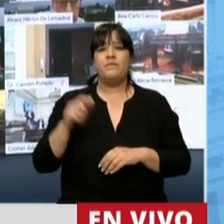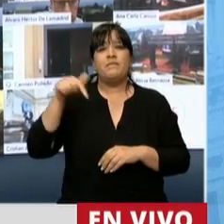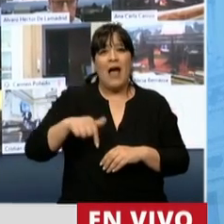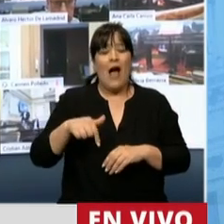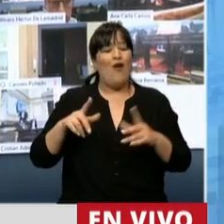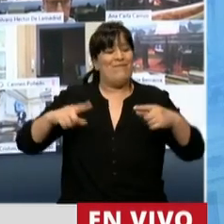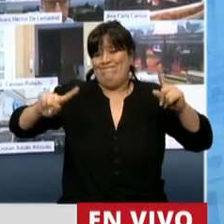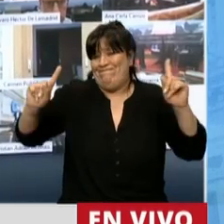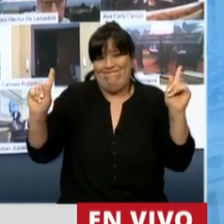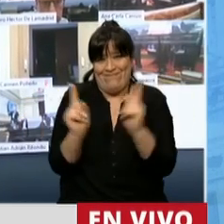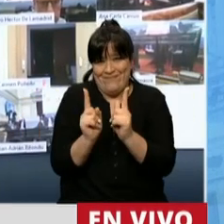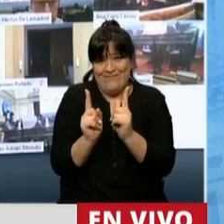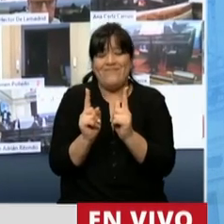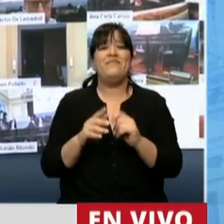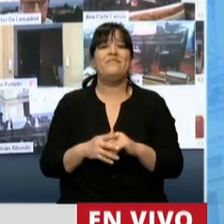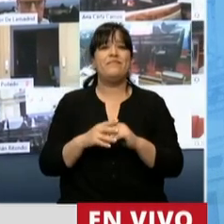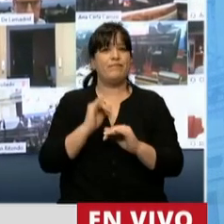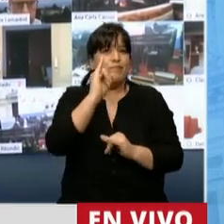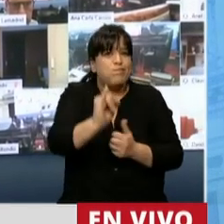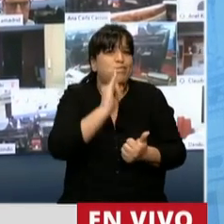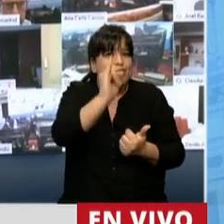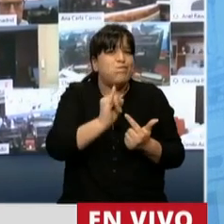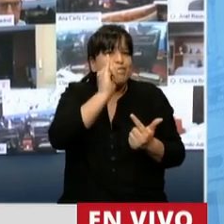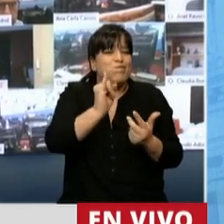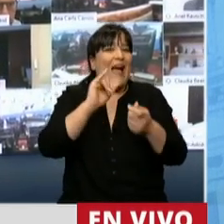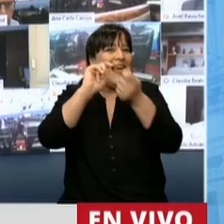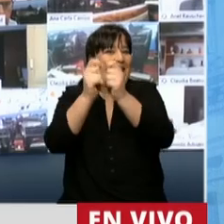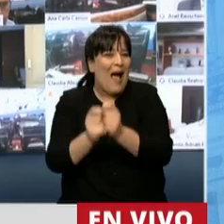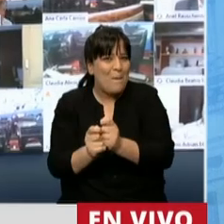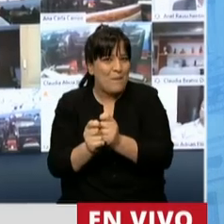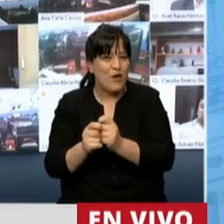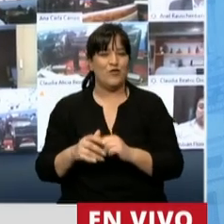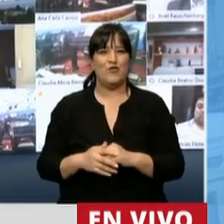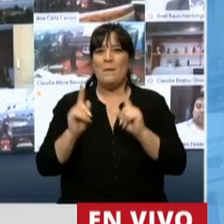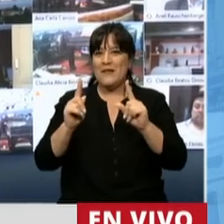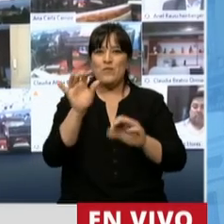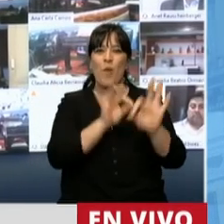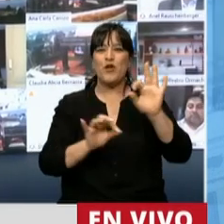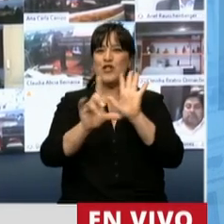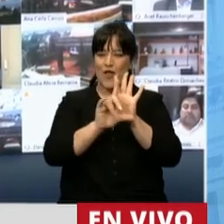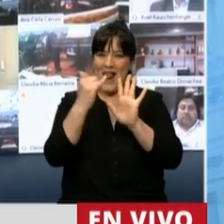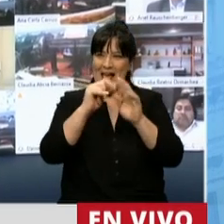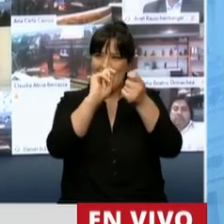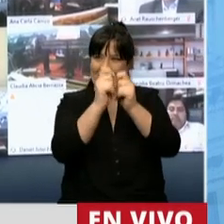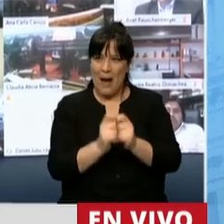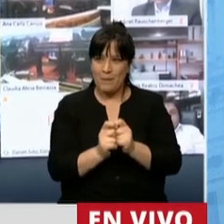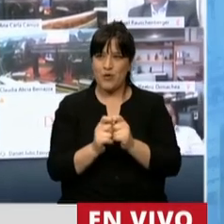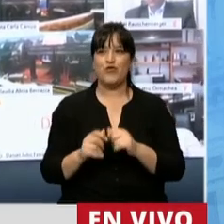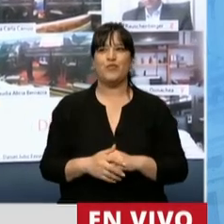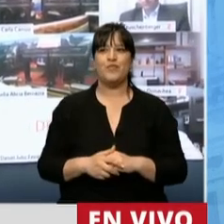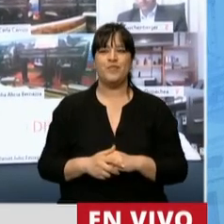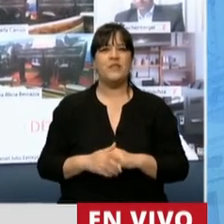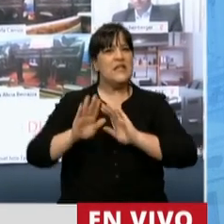apretada síntesis hemos mencionado los cambios de este proyecto de ley que hemos